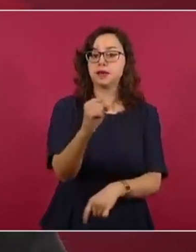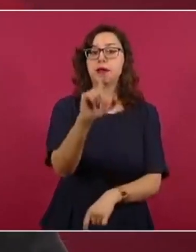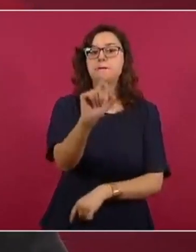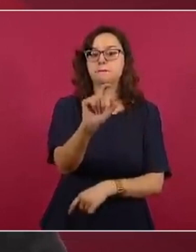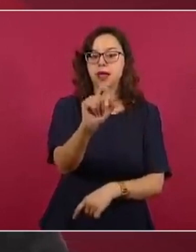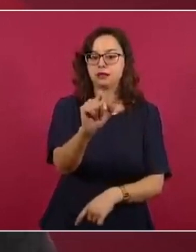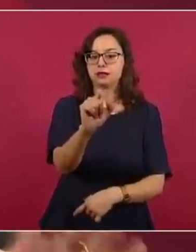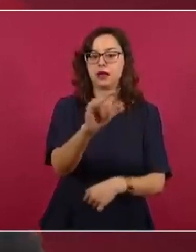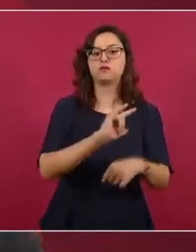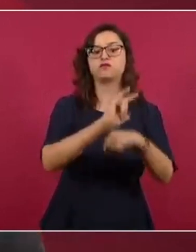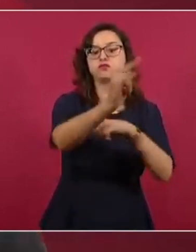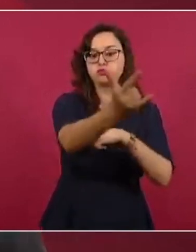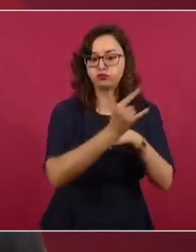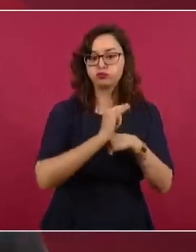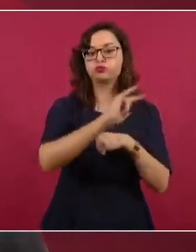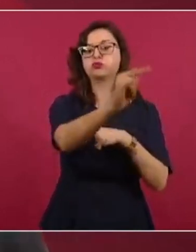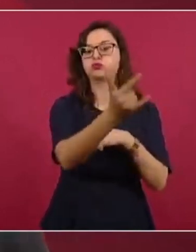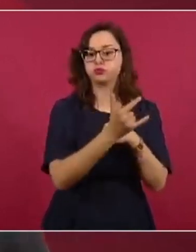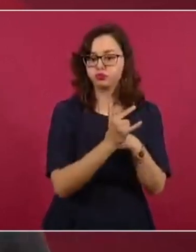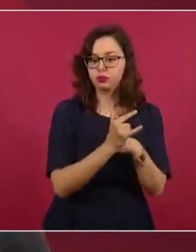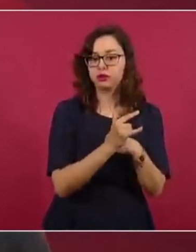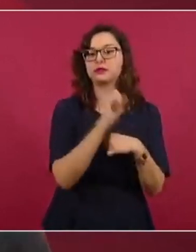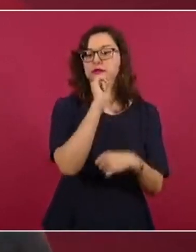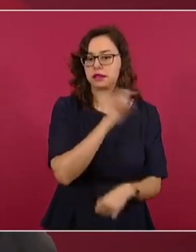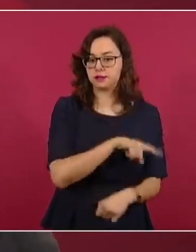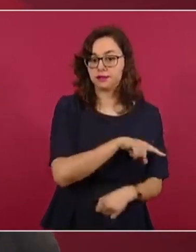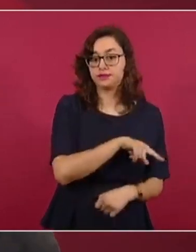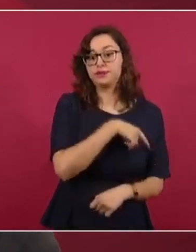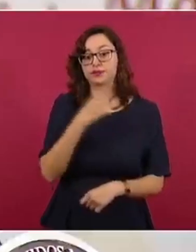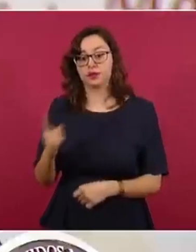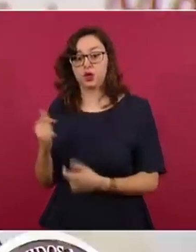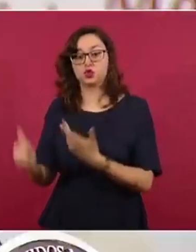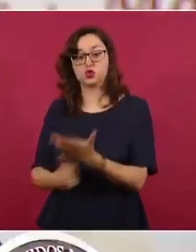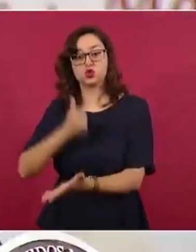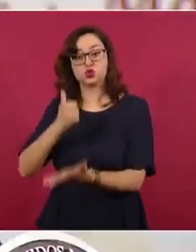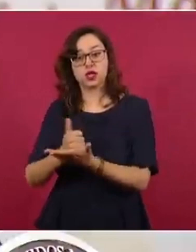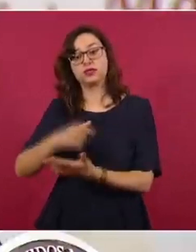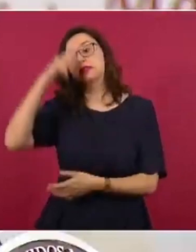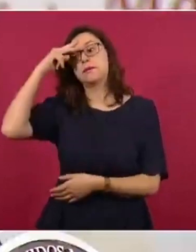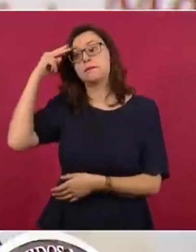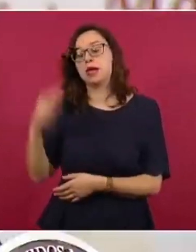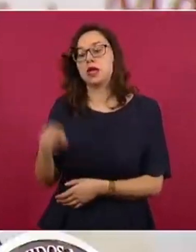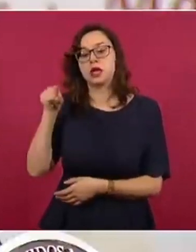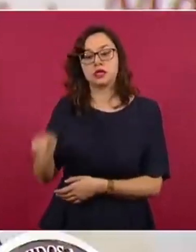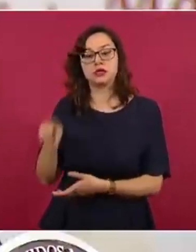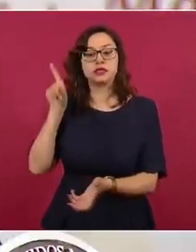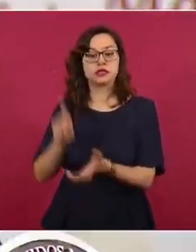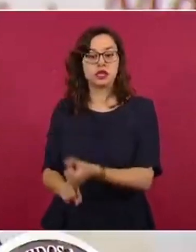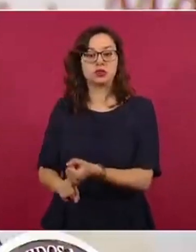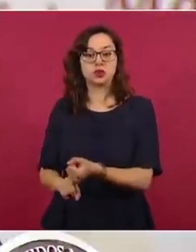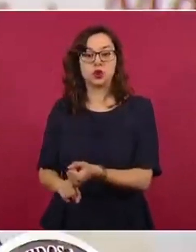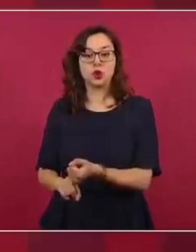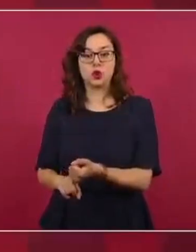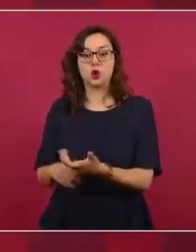de volar desde el Aeropuerto Internacional de la Ciudad de México todas aquellas aerolíneas que